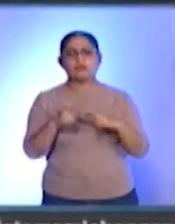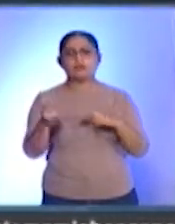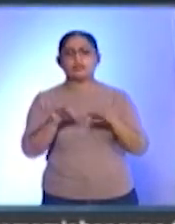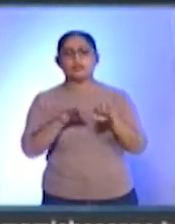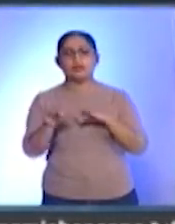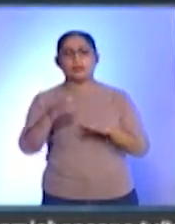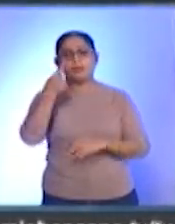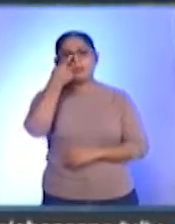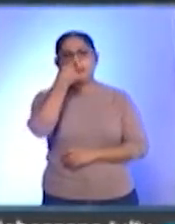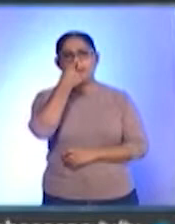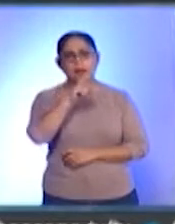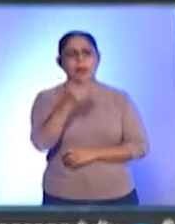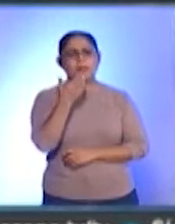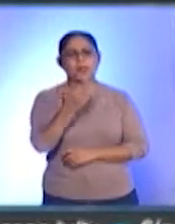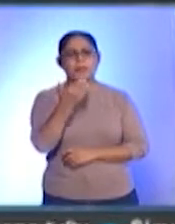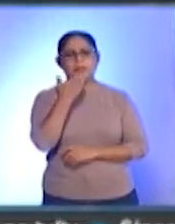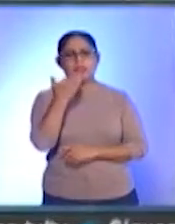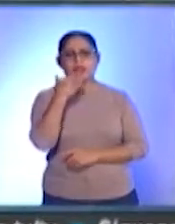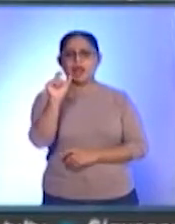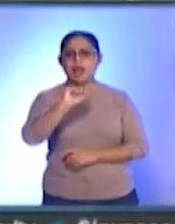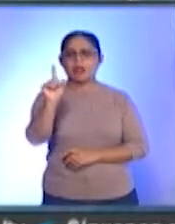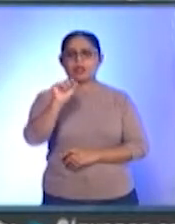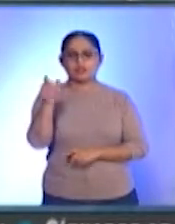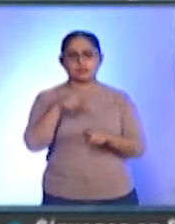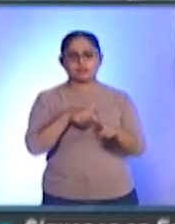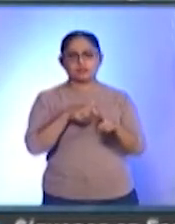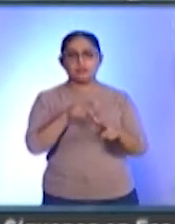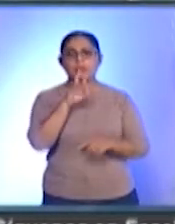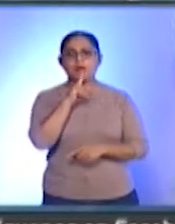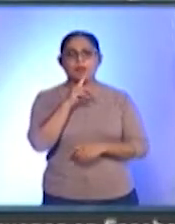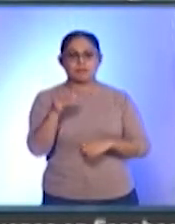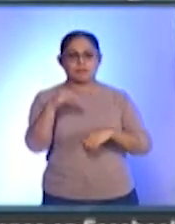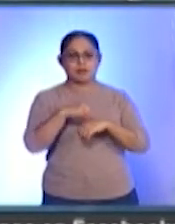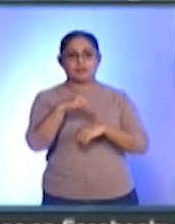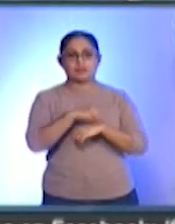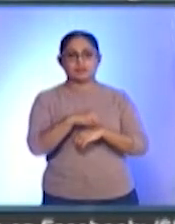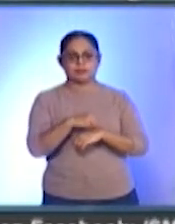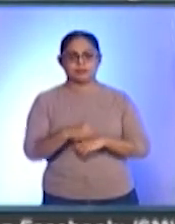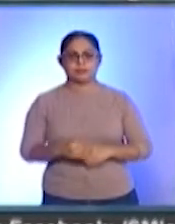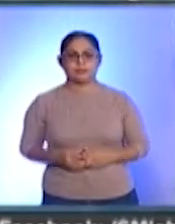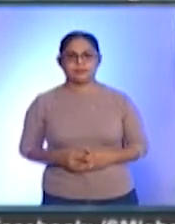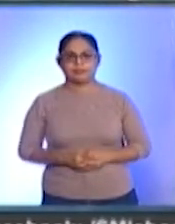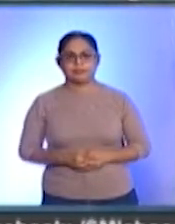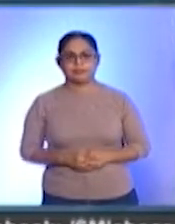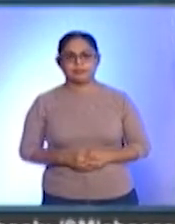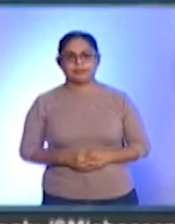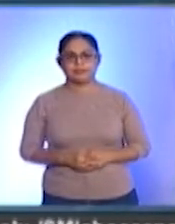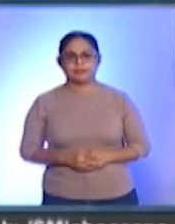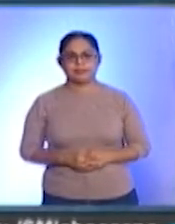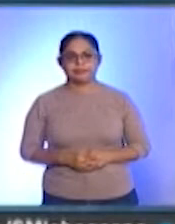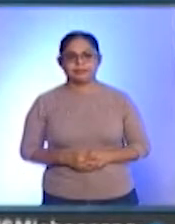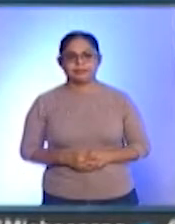solo para mantener los índices de calidad, sino también para incrementarlos. Guadalupe Becerril, SM Noticias.